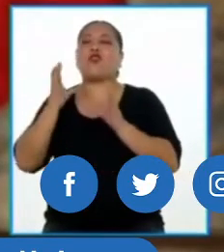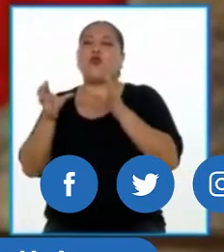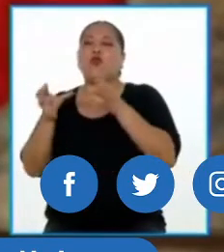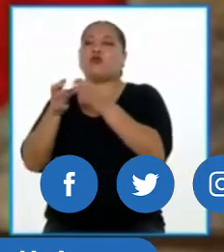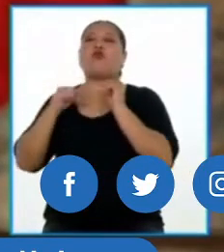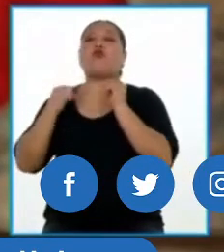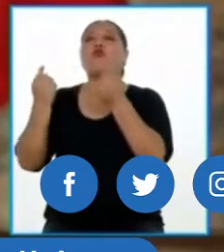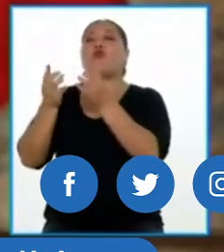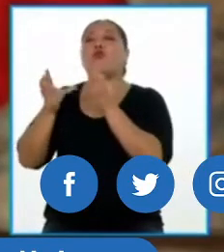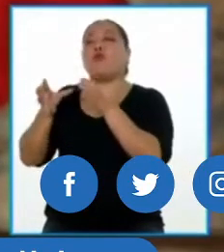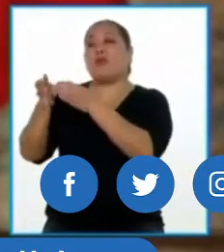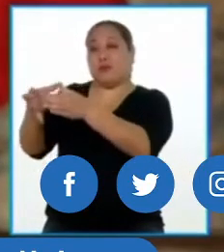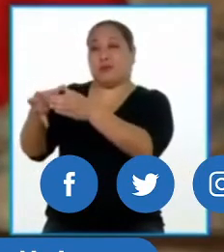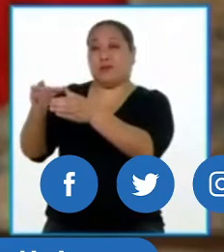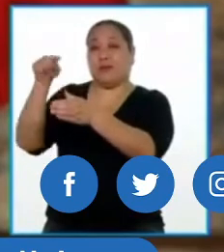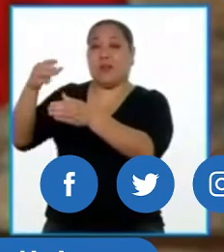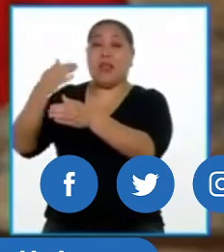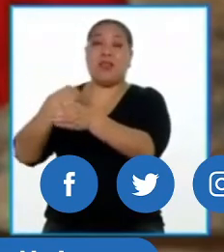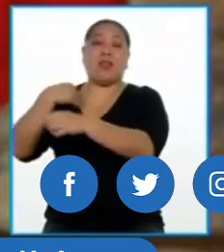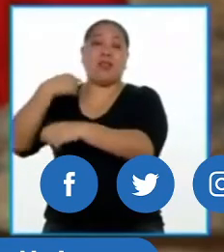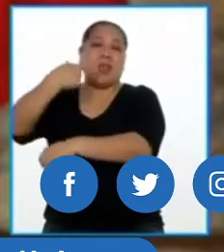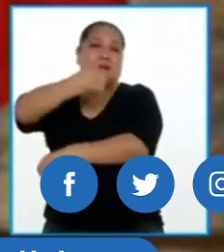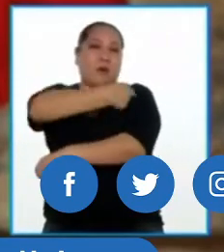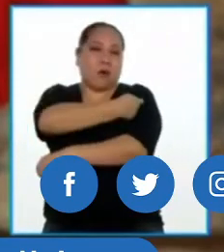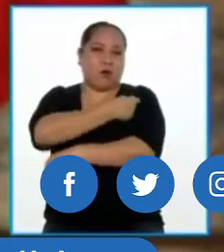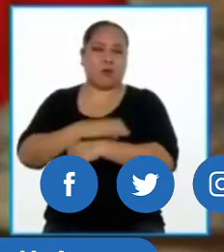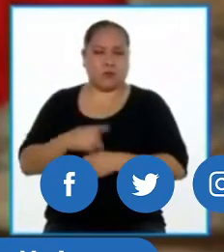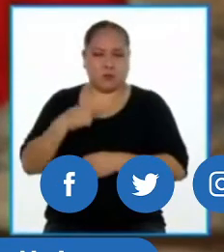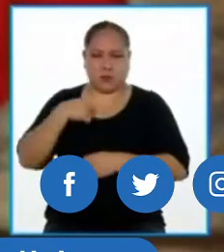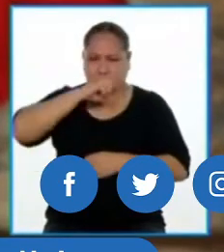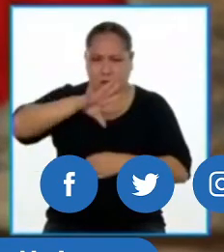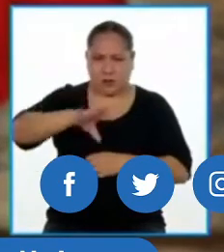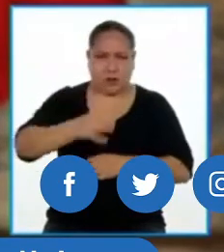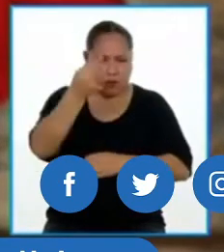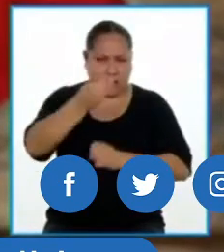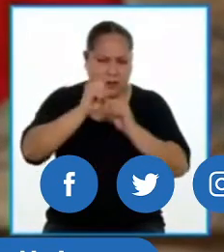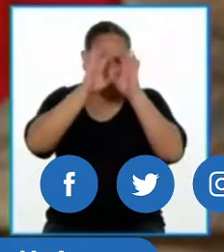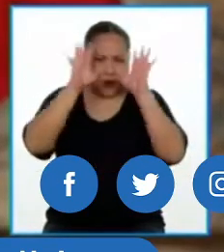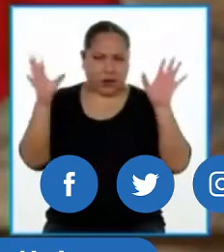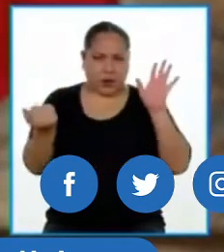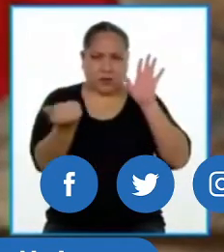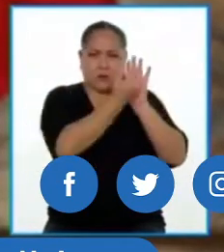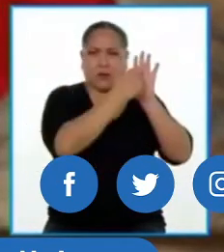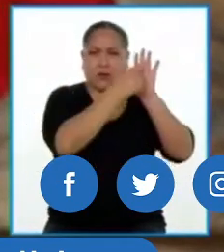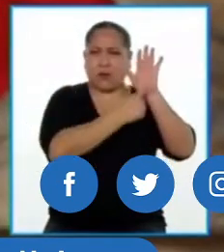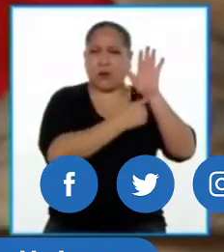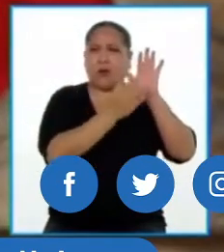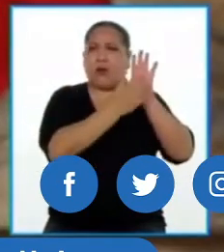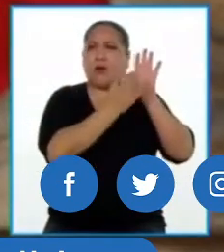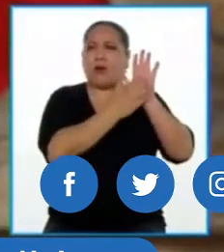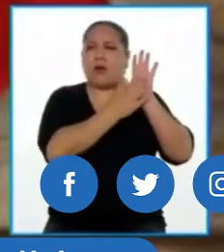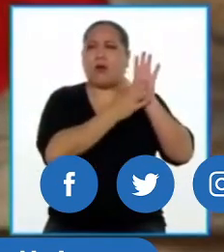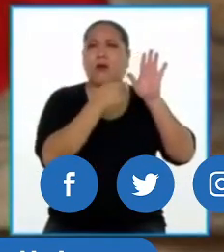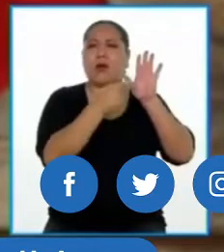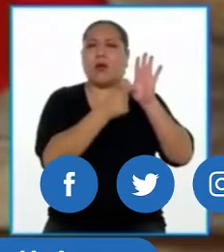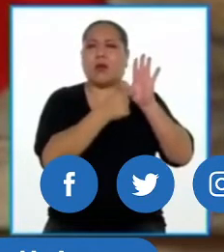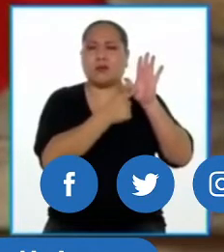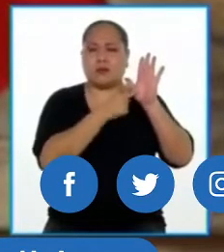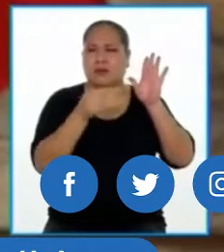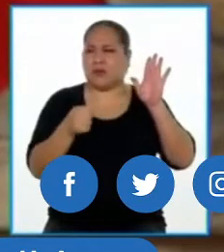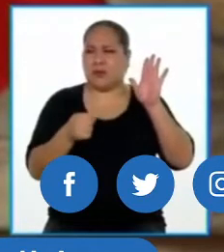Quisiera indicar con toda claridad que el decreto que dio origen a esta mala